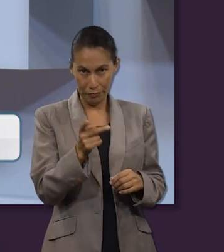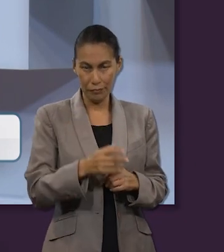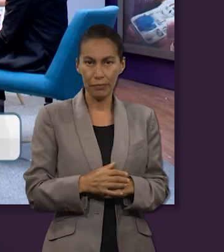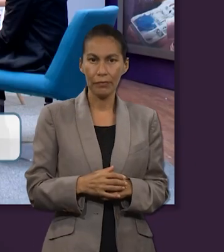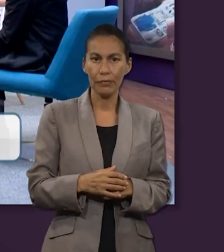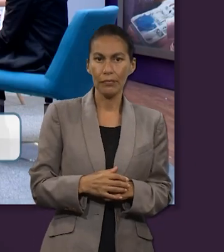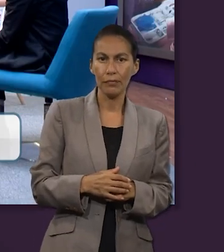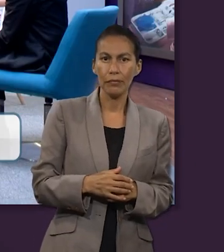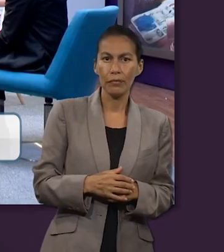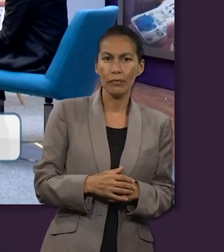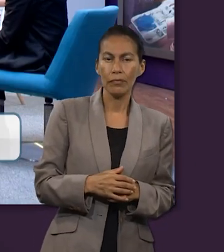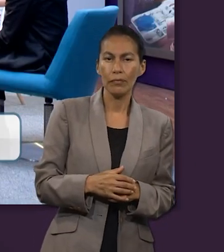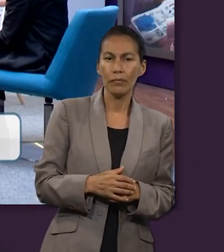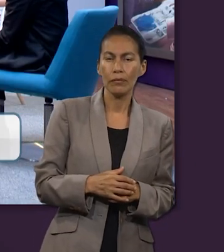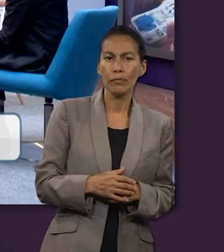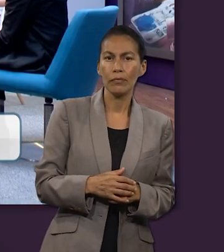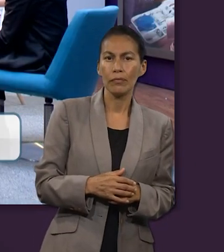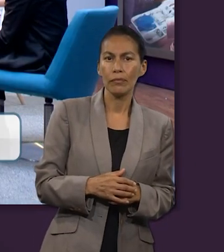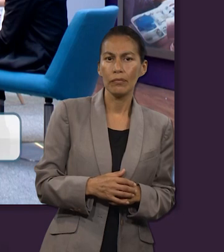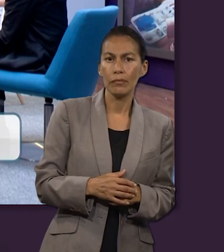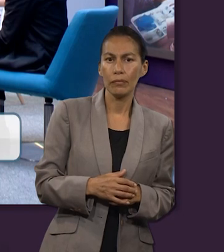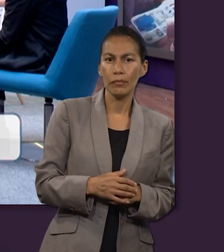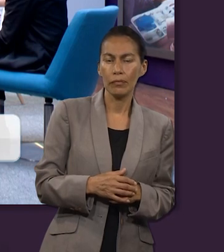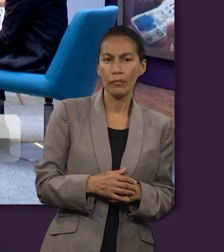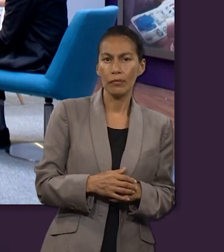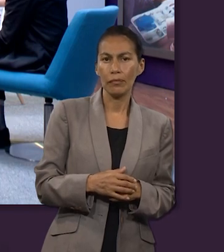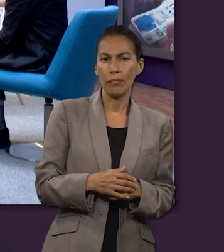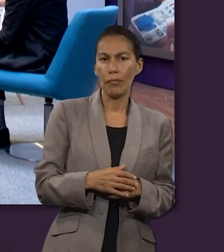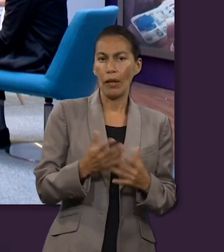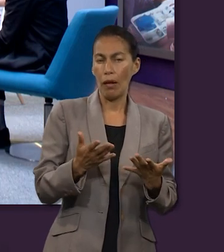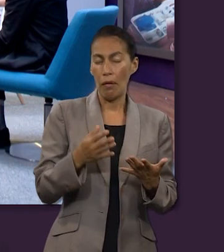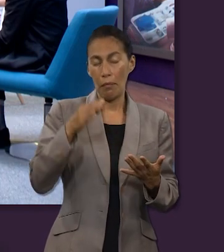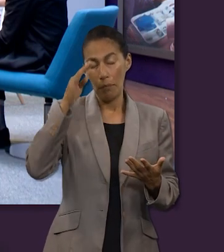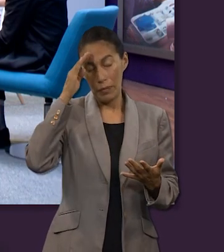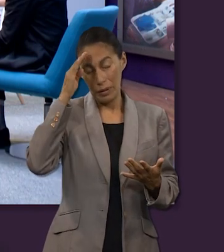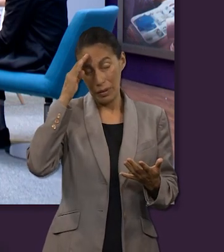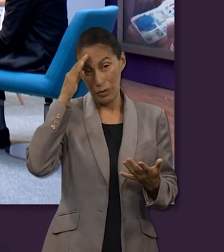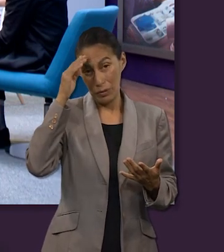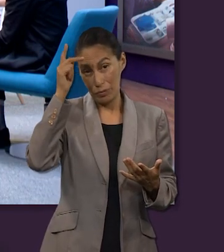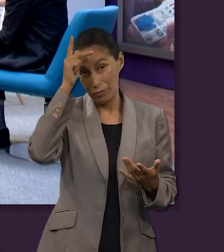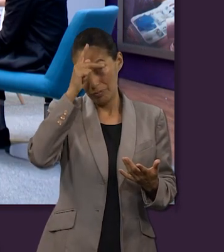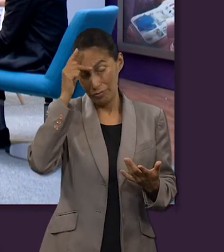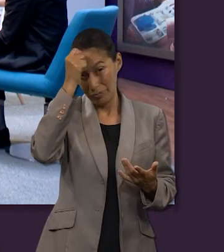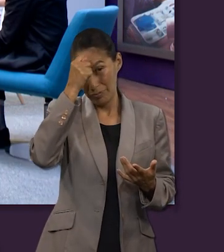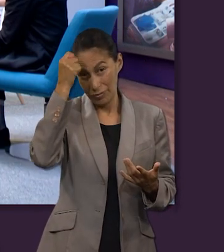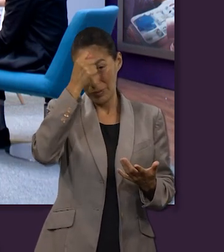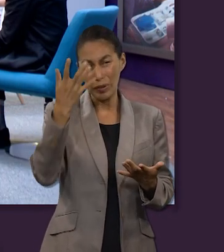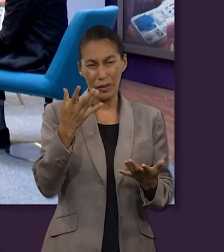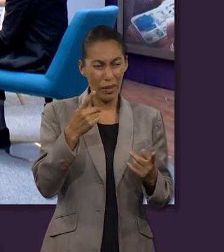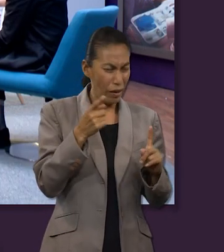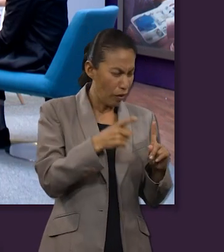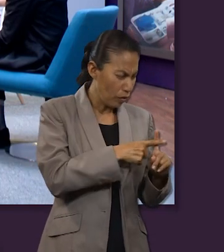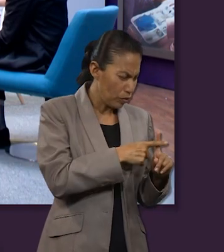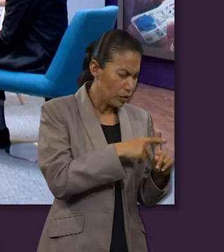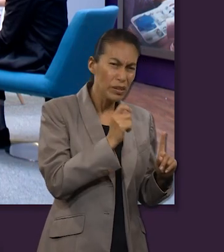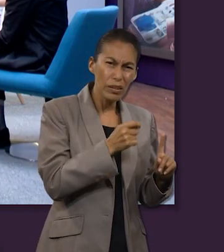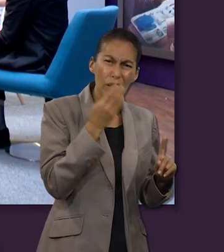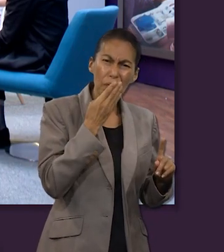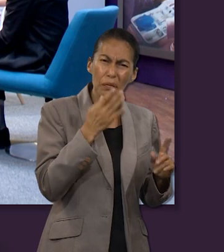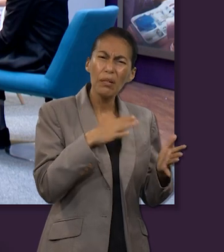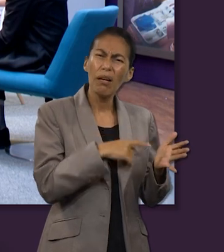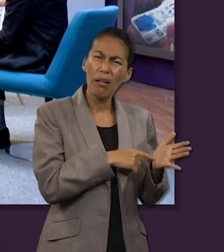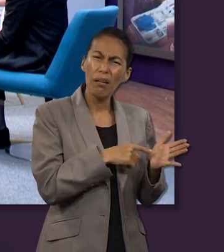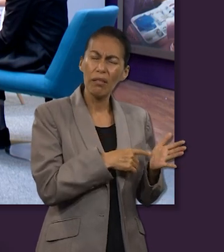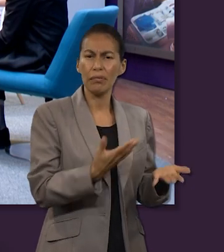preguntar cuál fue desde un punto de vista teológico el significado de la Cruz.